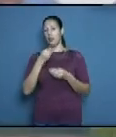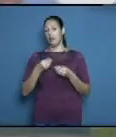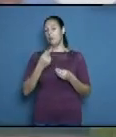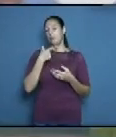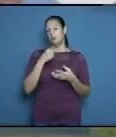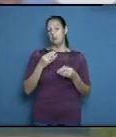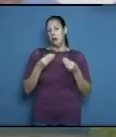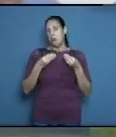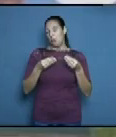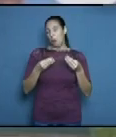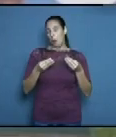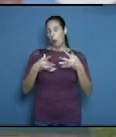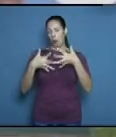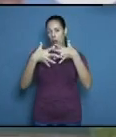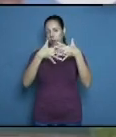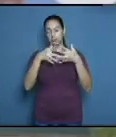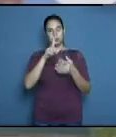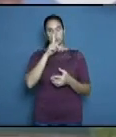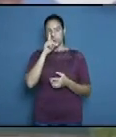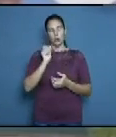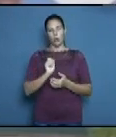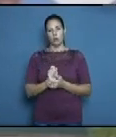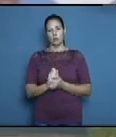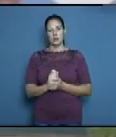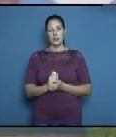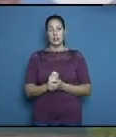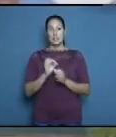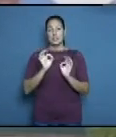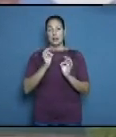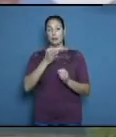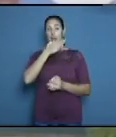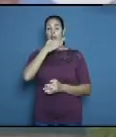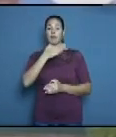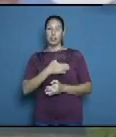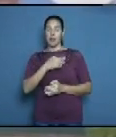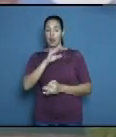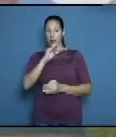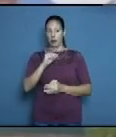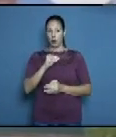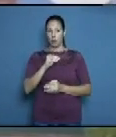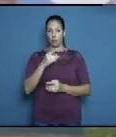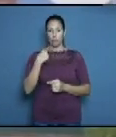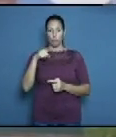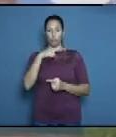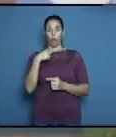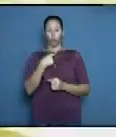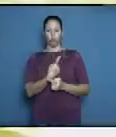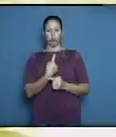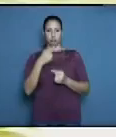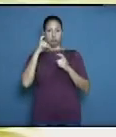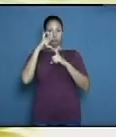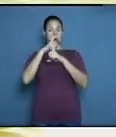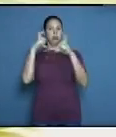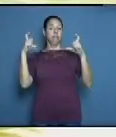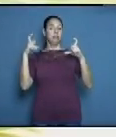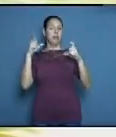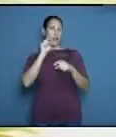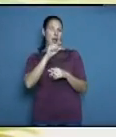Cada cosa que usted lee de Fidel nos va alertando de cosas que pueden pasar que podían pasar en el futuro Y estamos